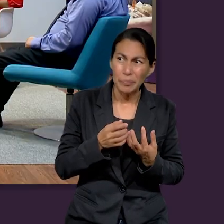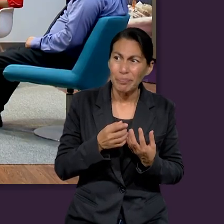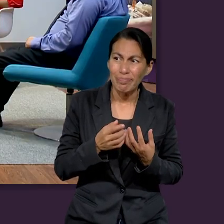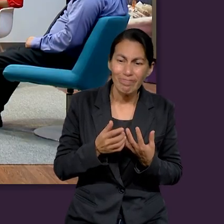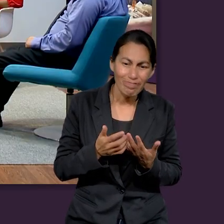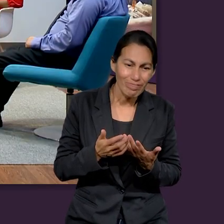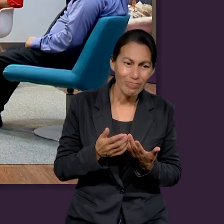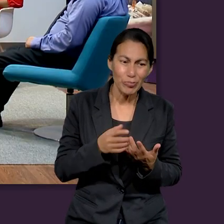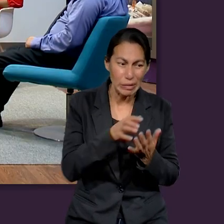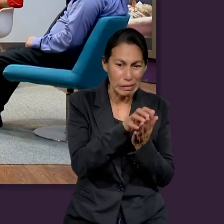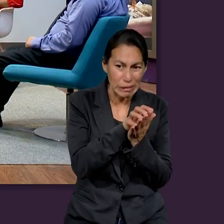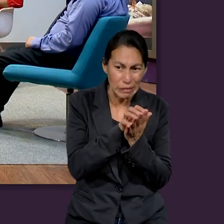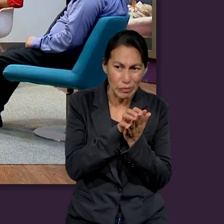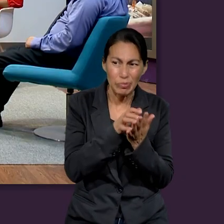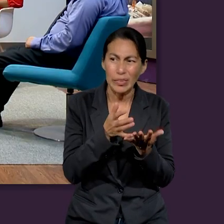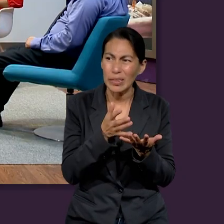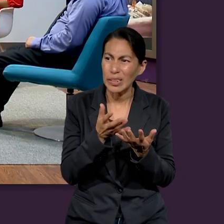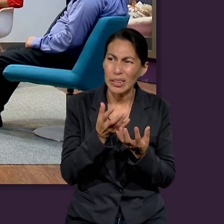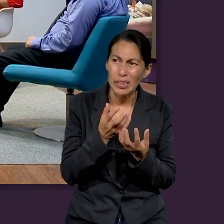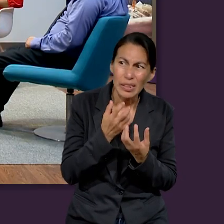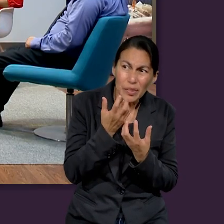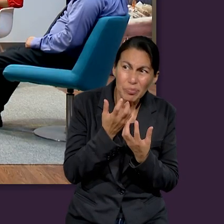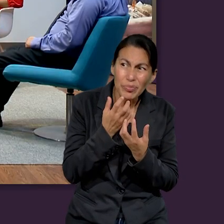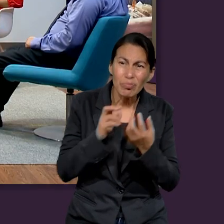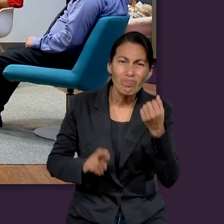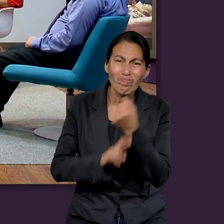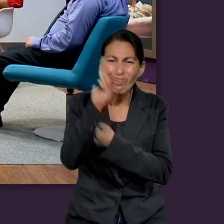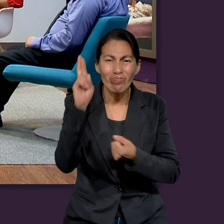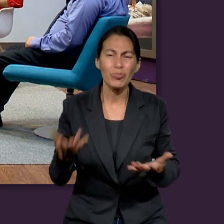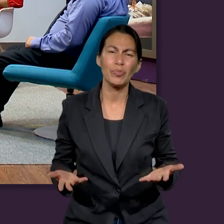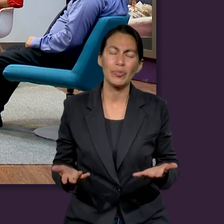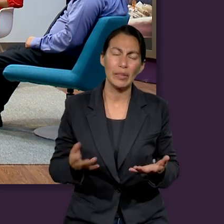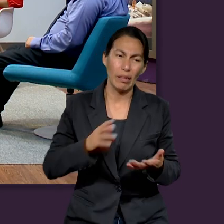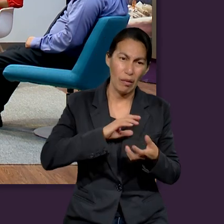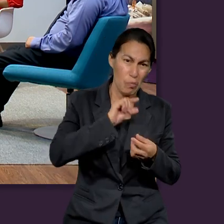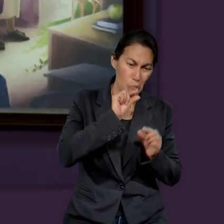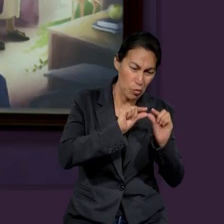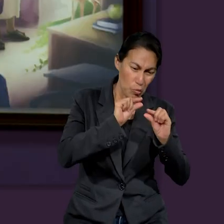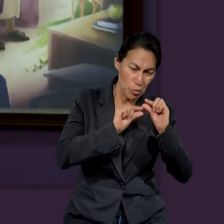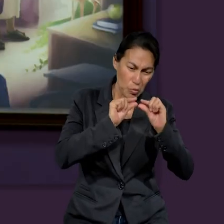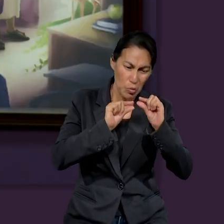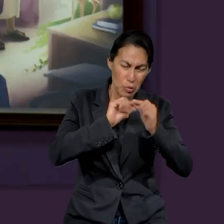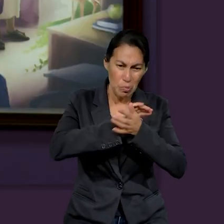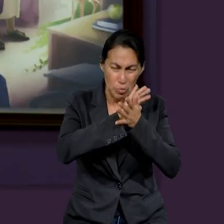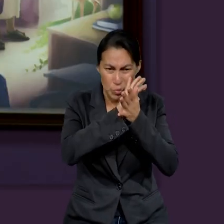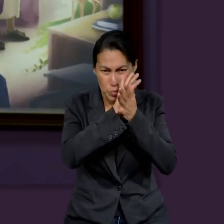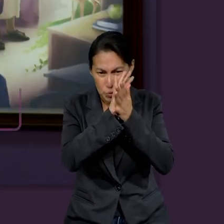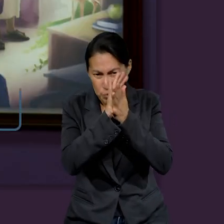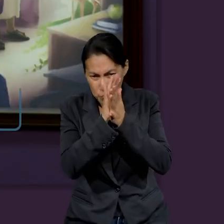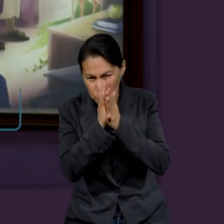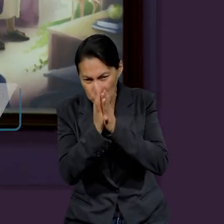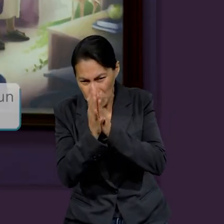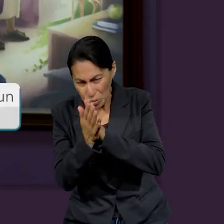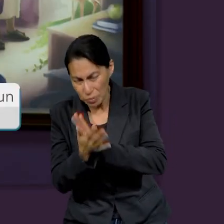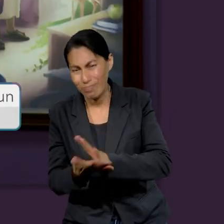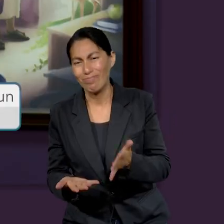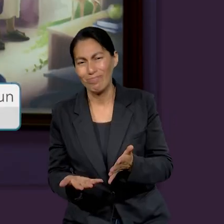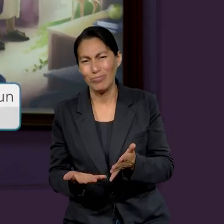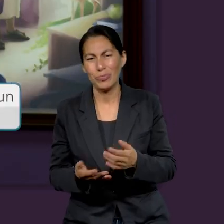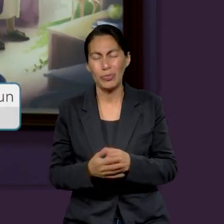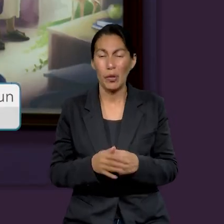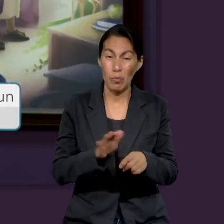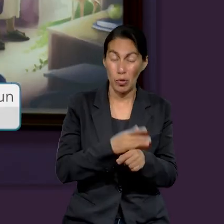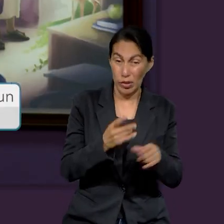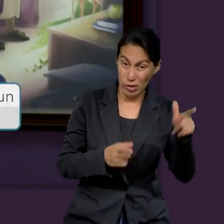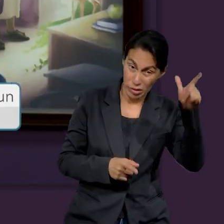llegando a la codicia y finalmente a la rebelión. O sea, el inicio del pecado de Lucifer,